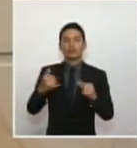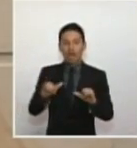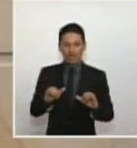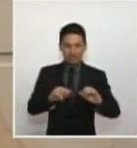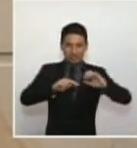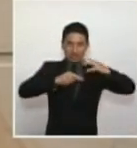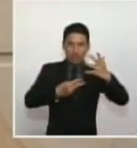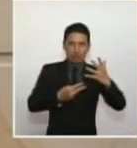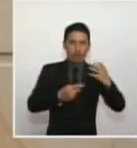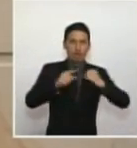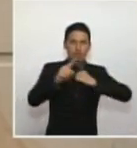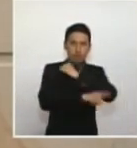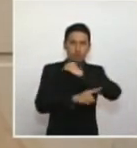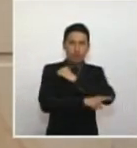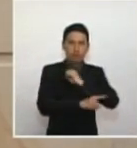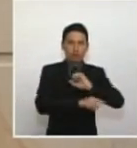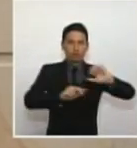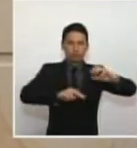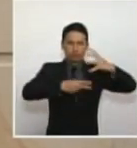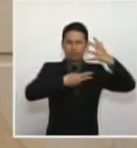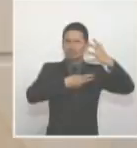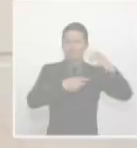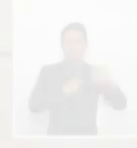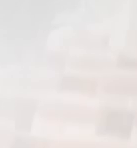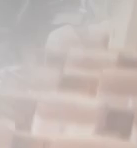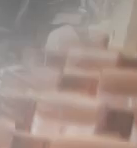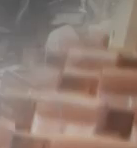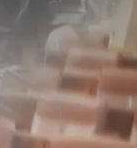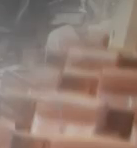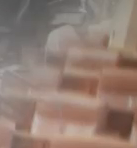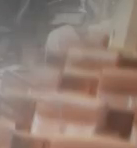delitos, cosa que me parece equivocada.